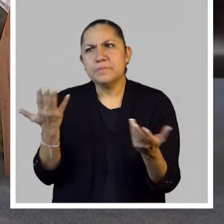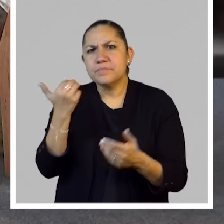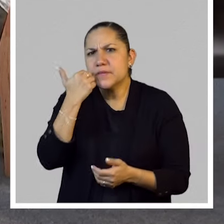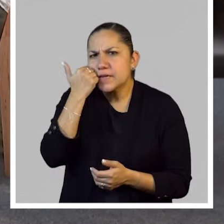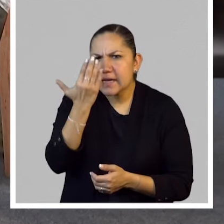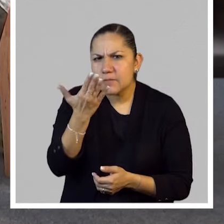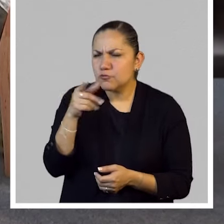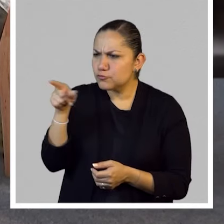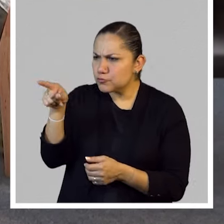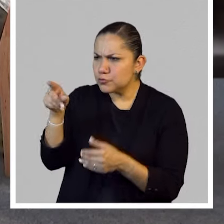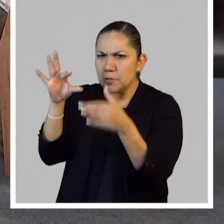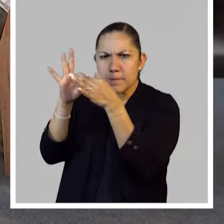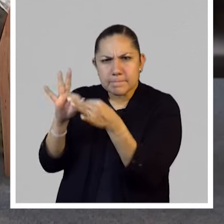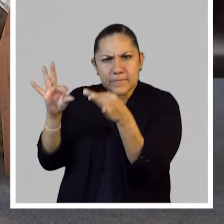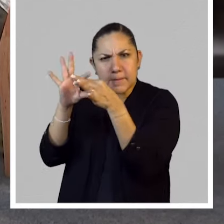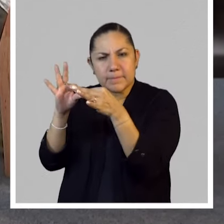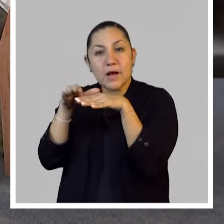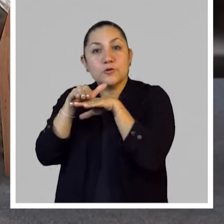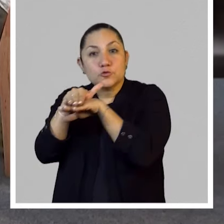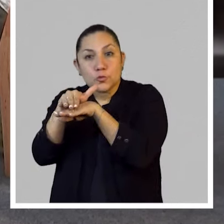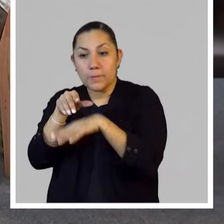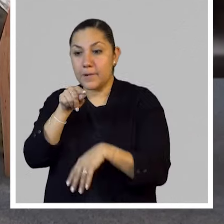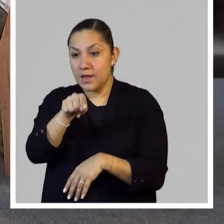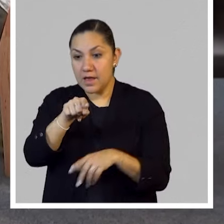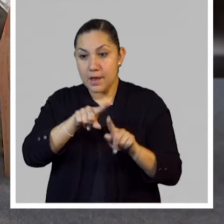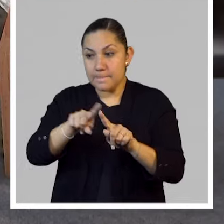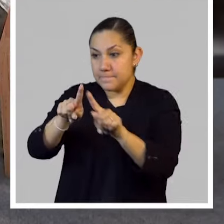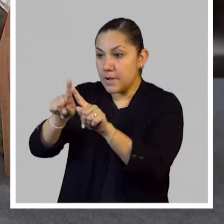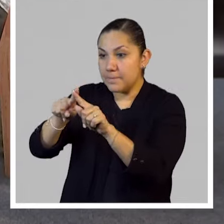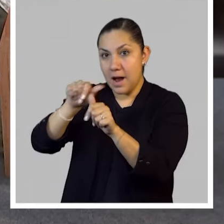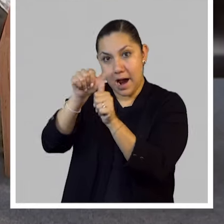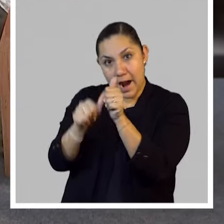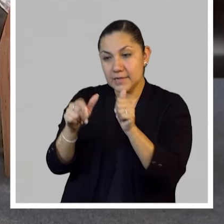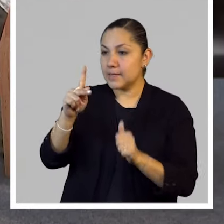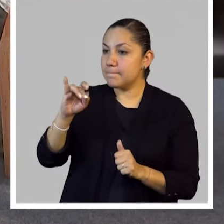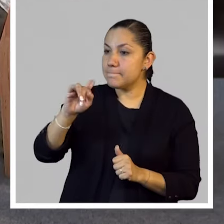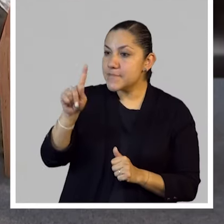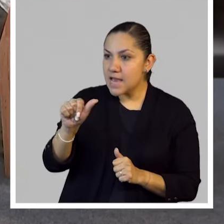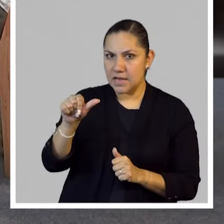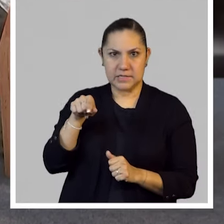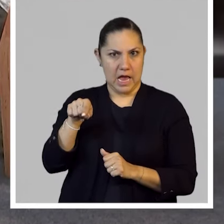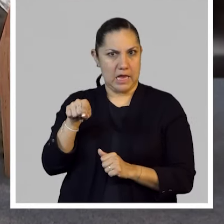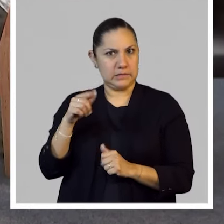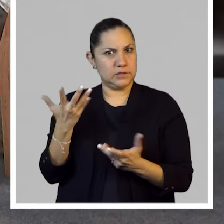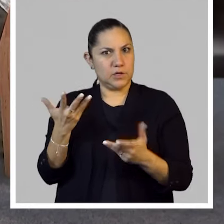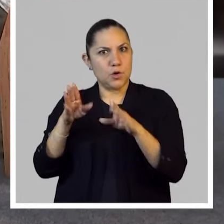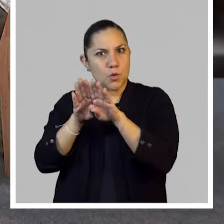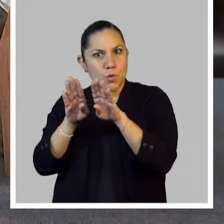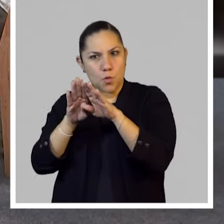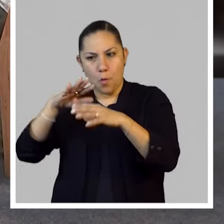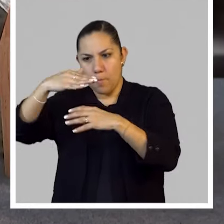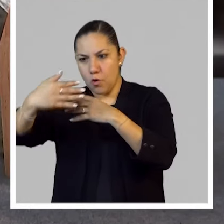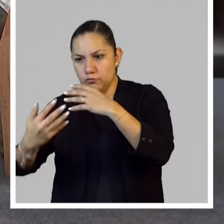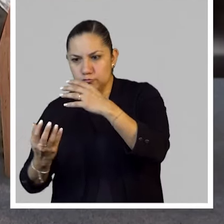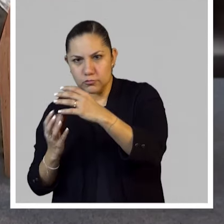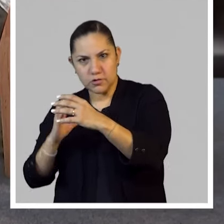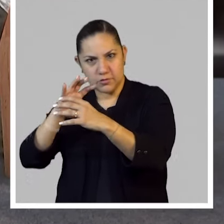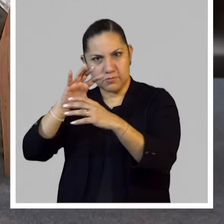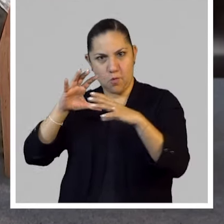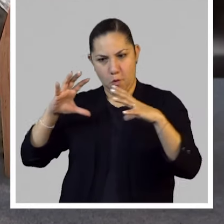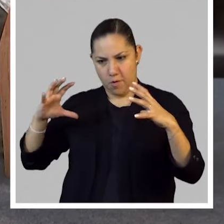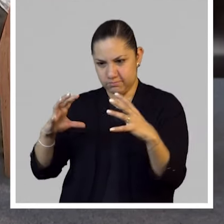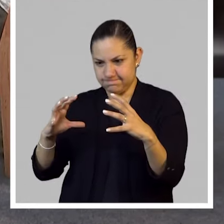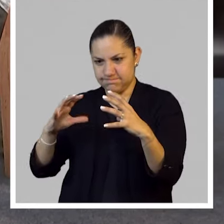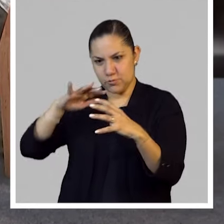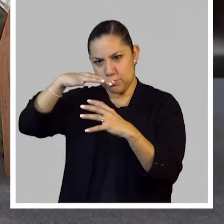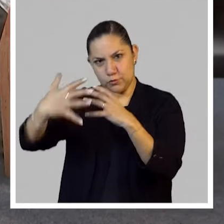de las propias piezas? Porque creo que juegan con muchas cosas, ¿no? A veces con el envoltorio mismo, y el sobre ya es parte de